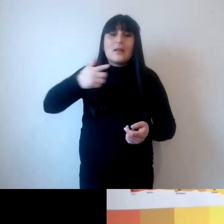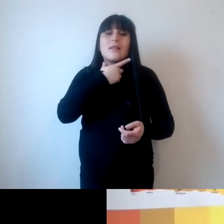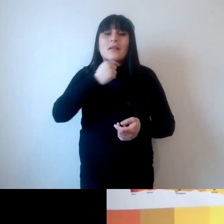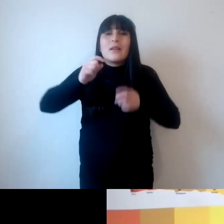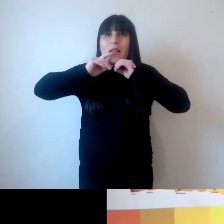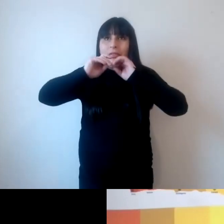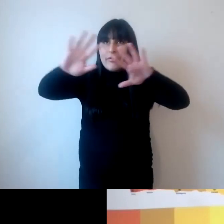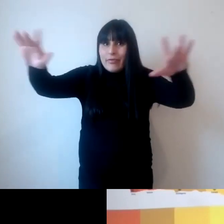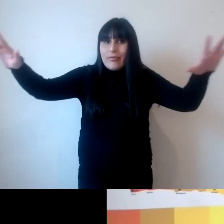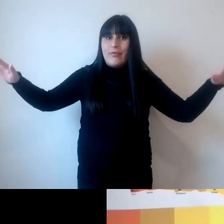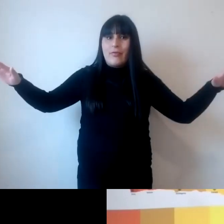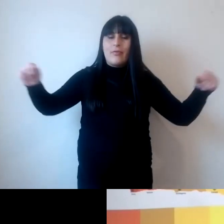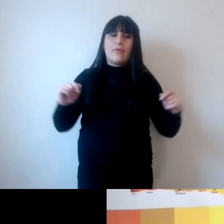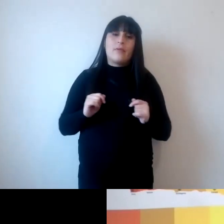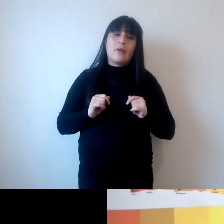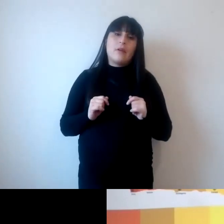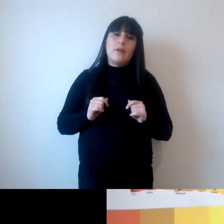cuadrar Bueno,